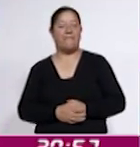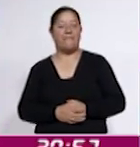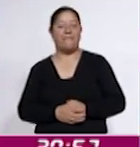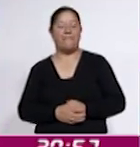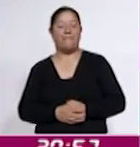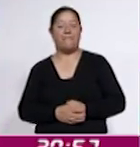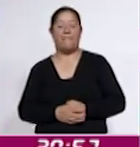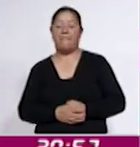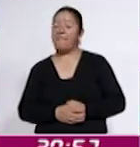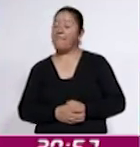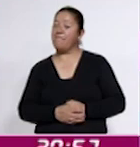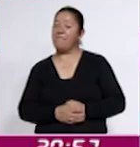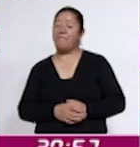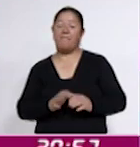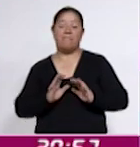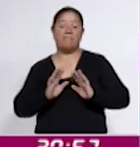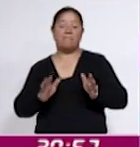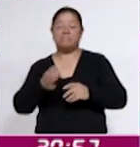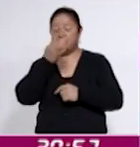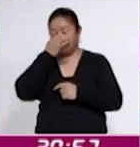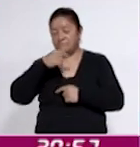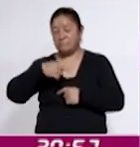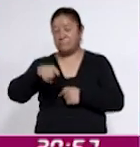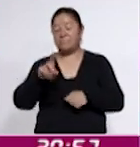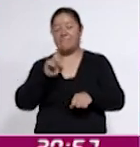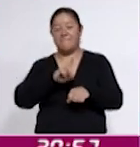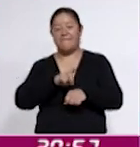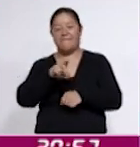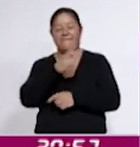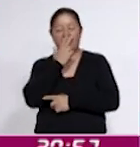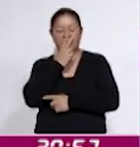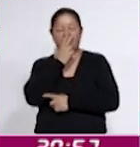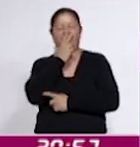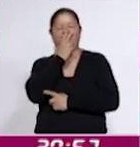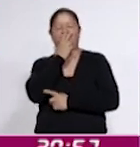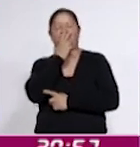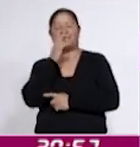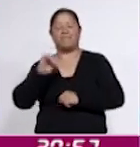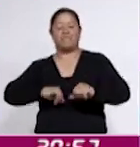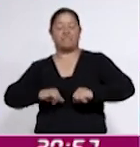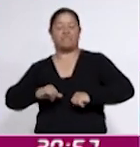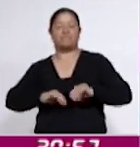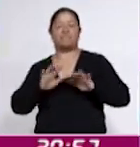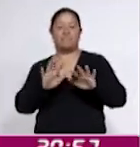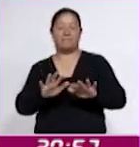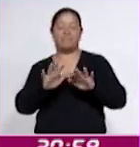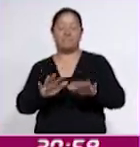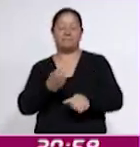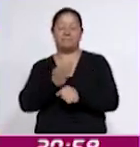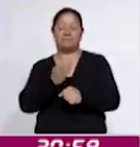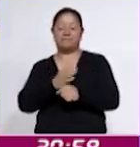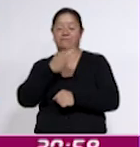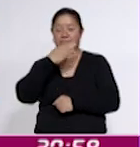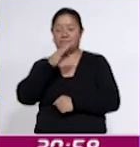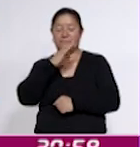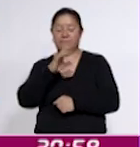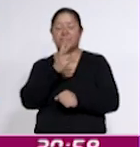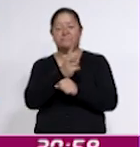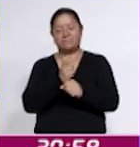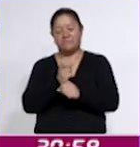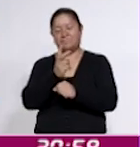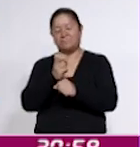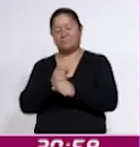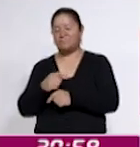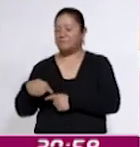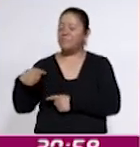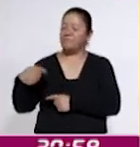Y bien, ya se acerca el día en el que podrá disfrutar de un magno evento de esta celebración al que le hemos estado invitando de manera